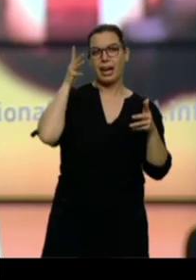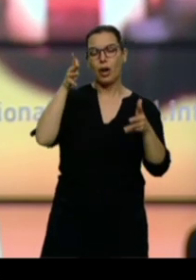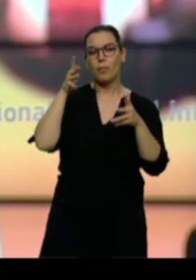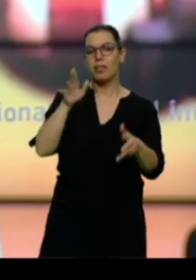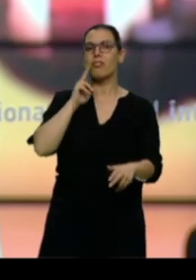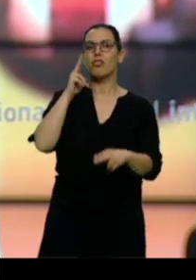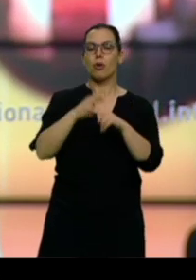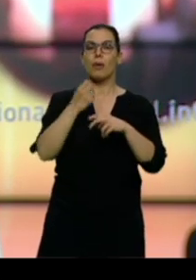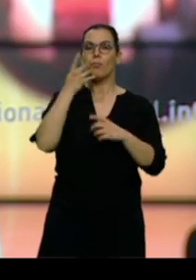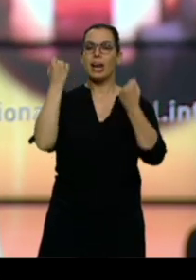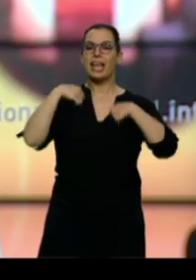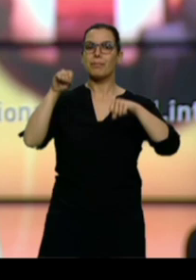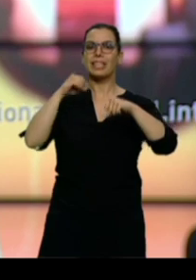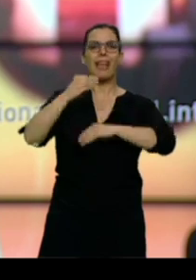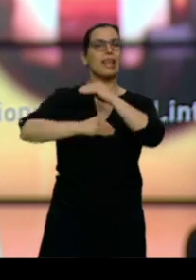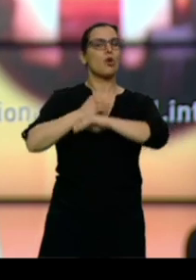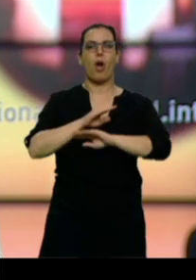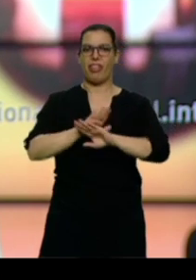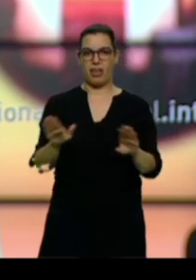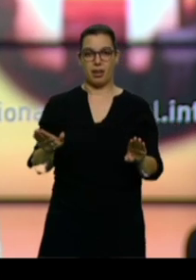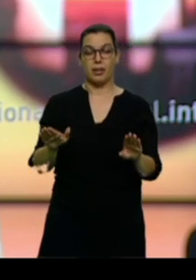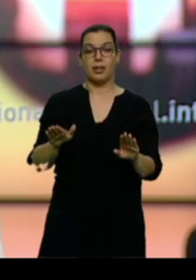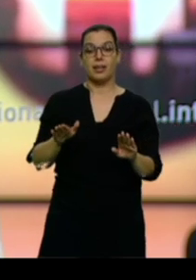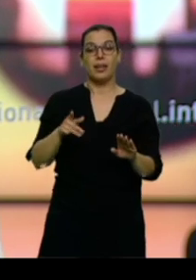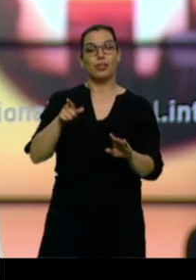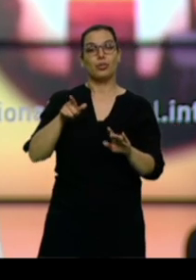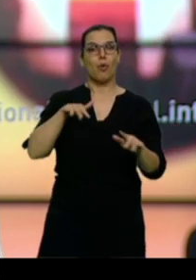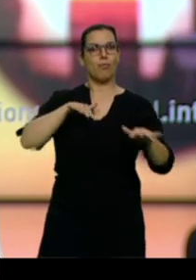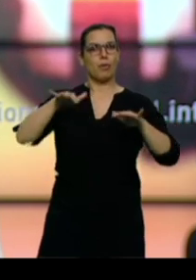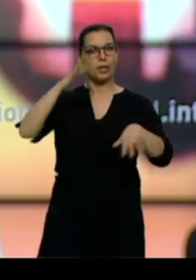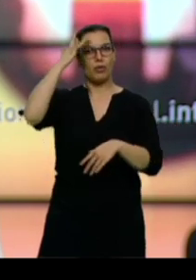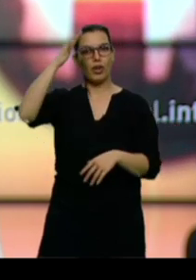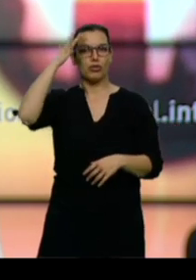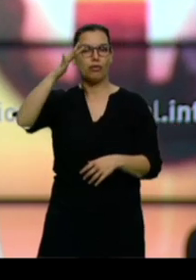prácticas de no hacer, un movimiento internacional que surgió en Norteamérica.